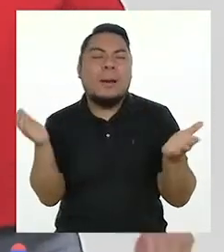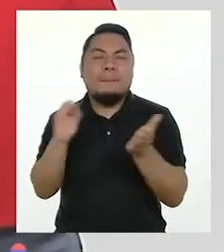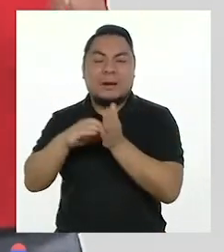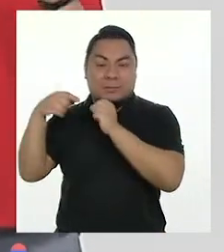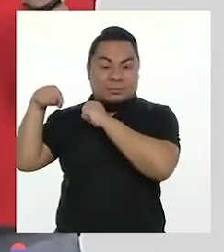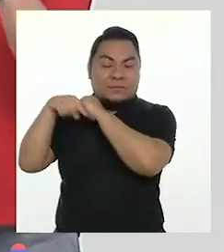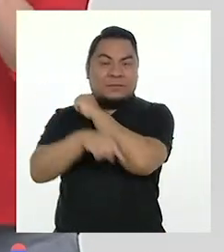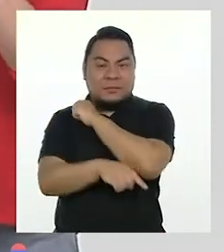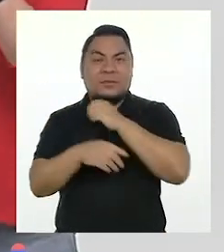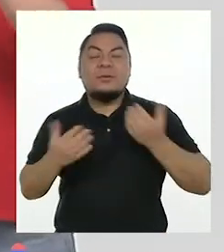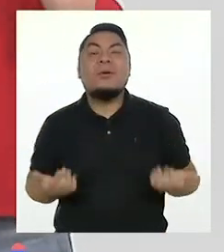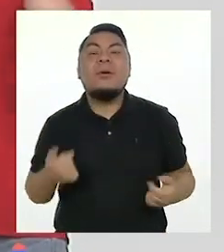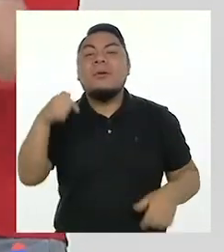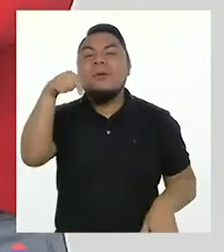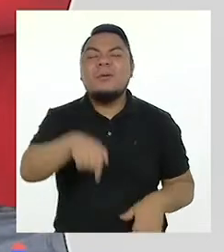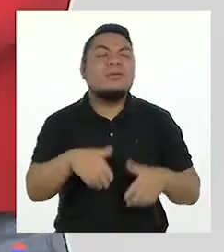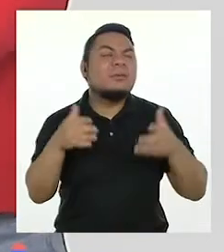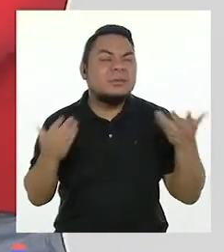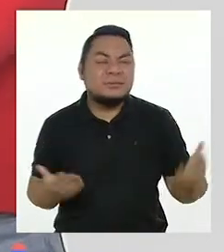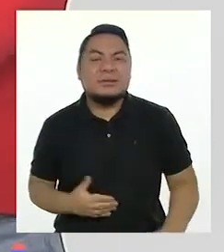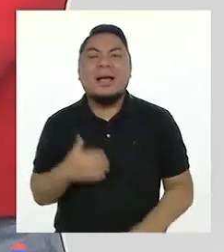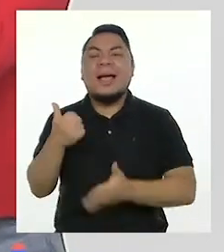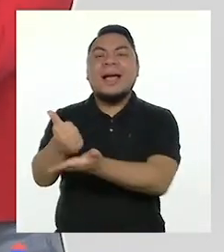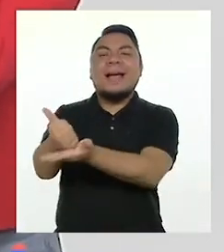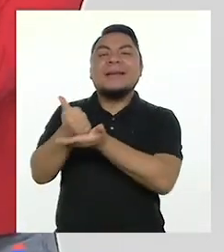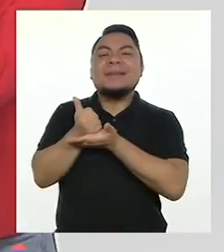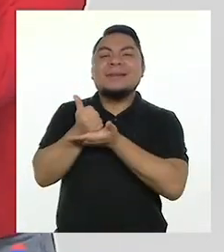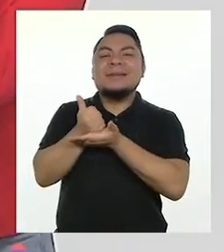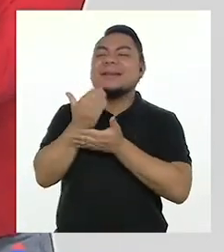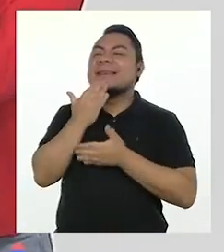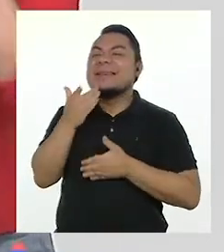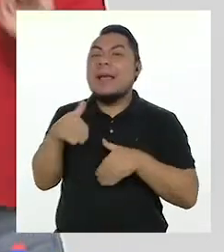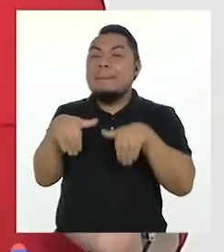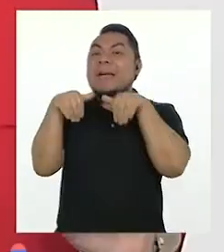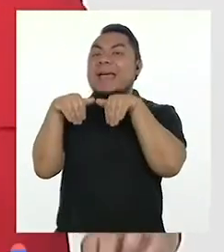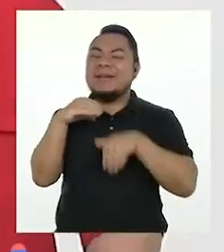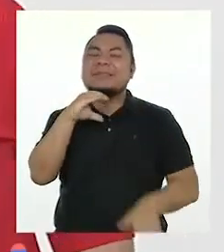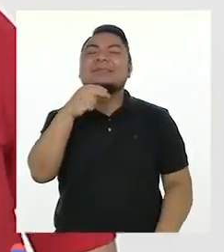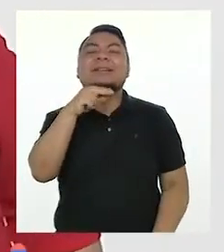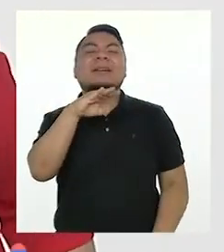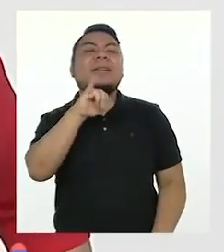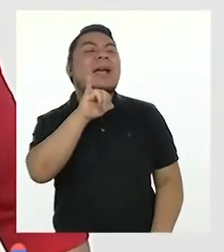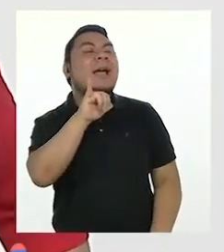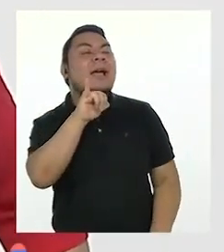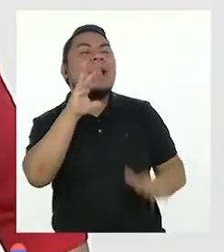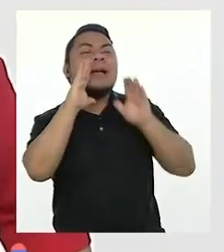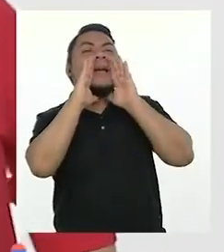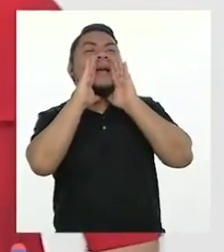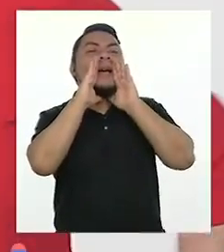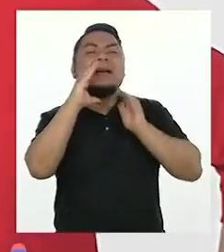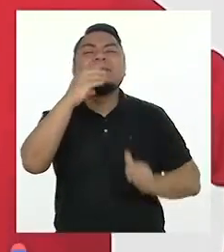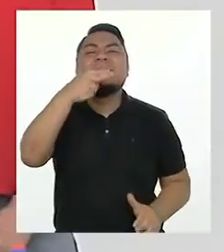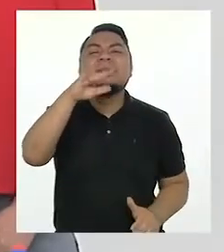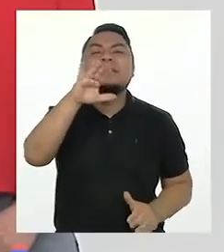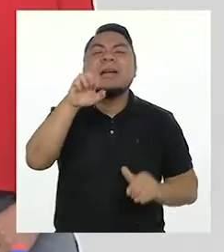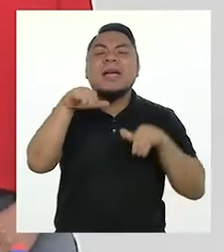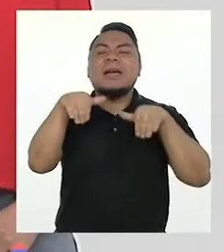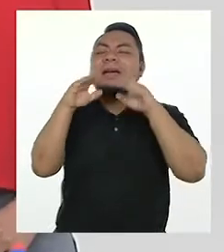profundidad, hoy tengo a un ayudante. ¡Chancay! ¡Chancay!